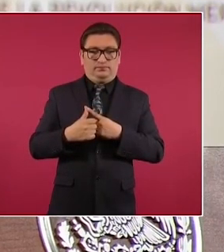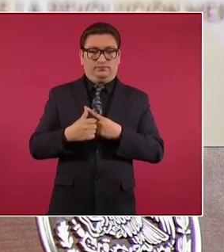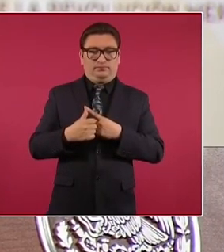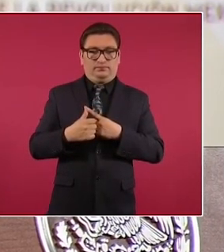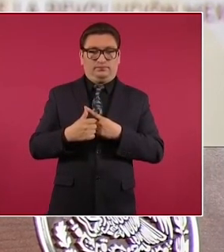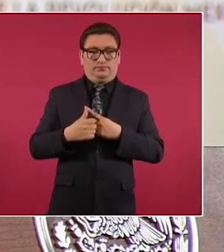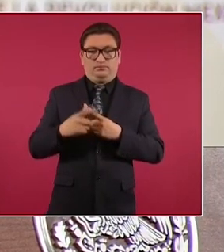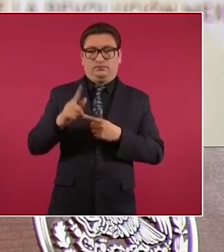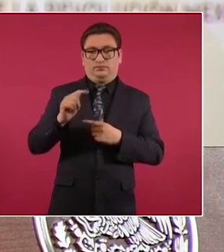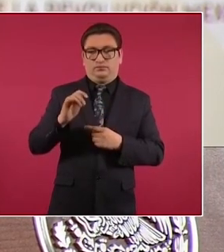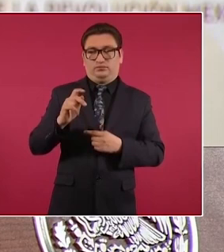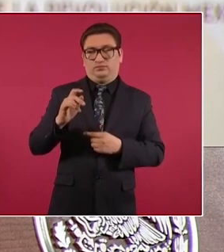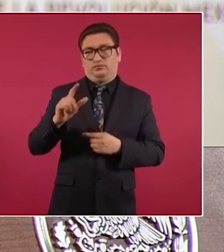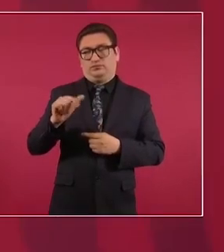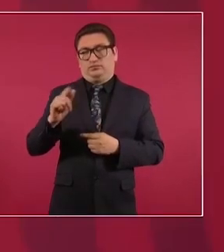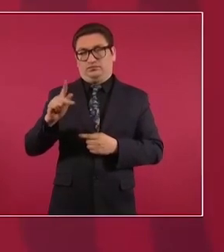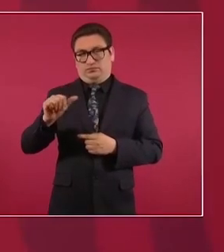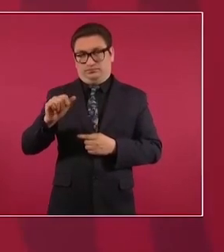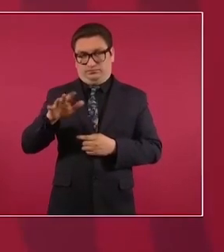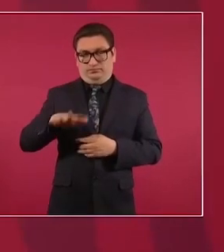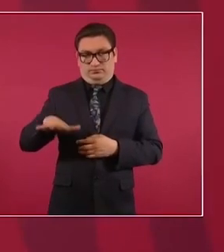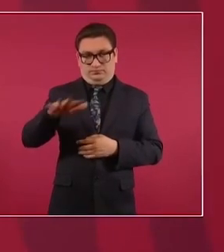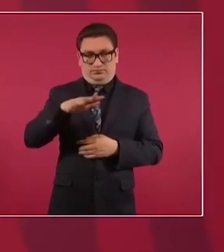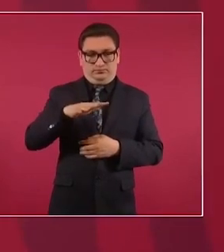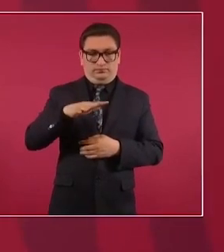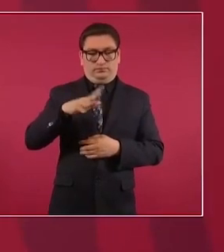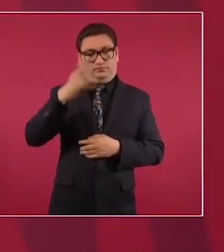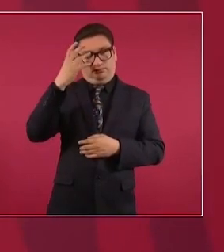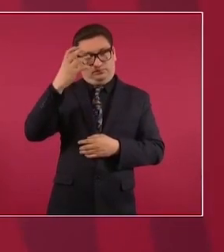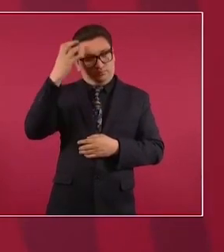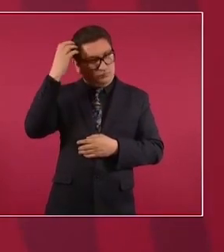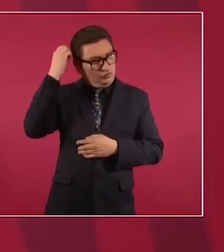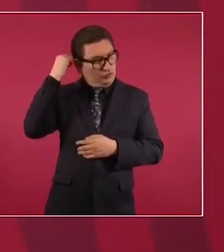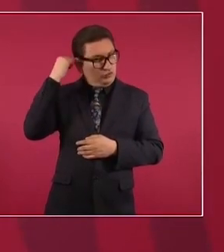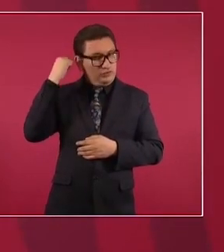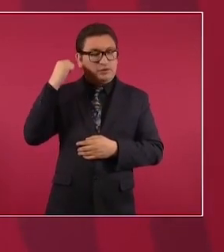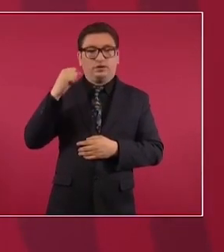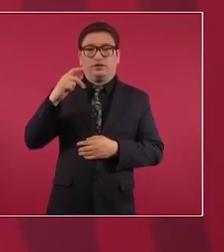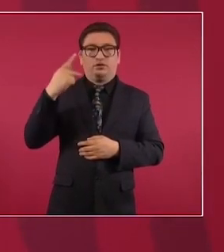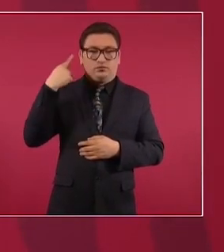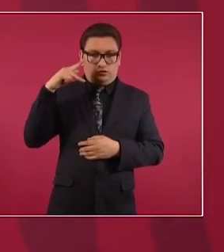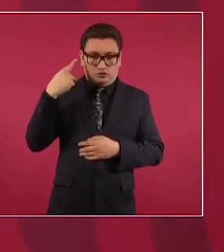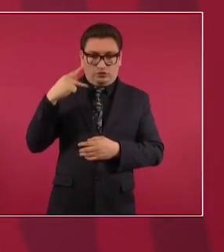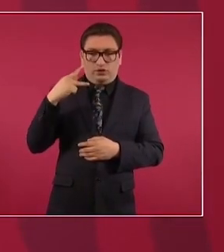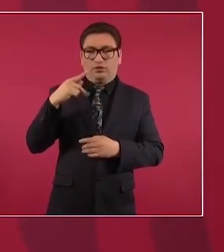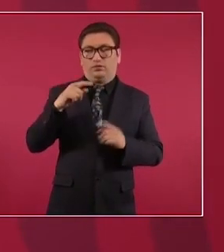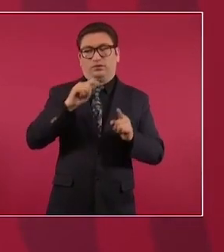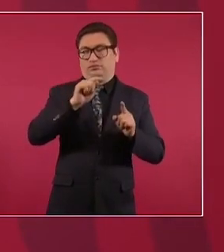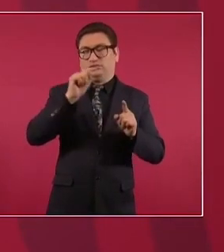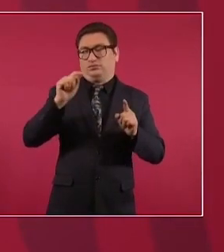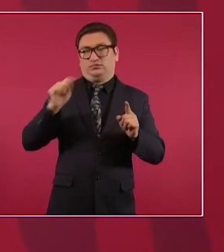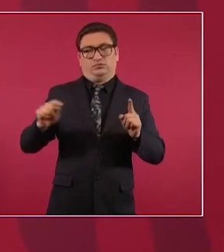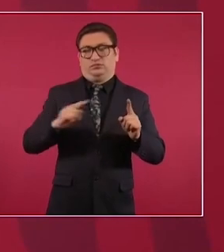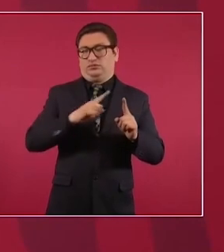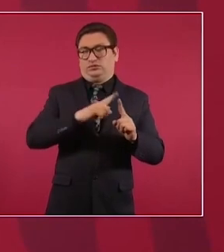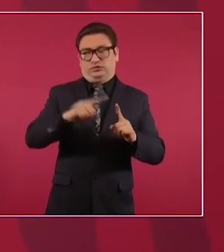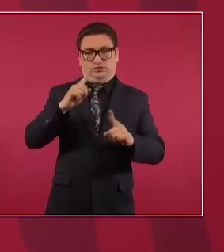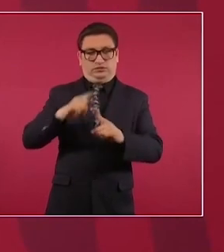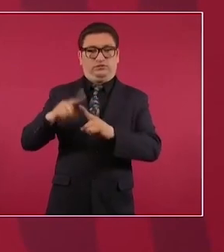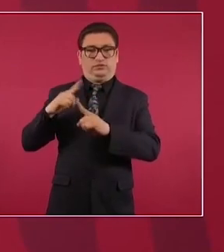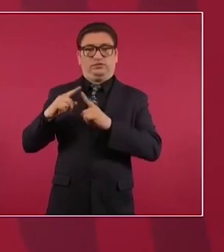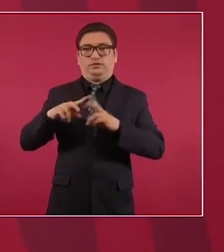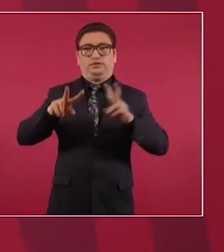Totolapa lo de Morelos esto de Puebla y todo lo que